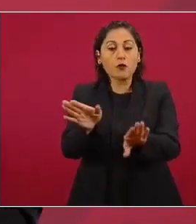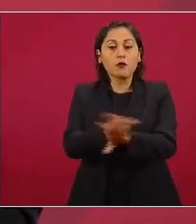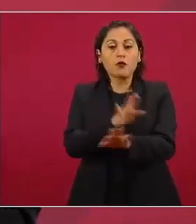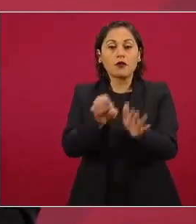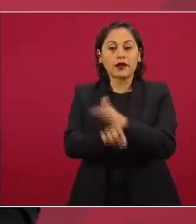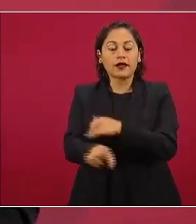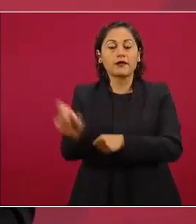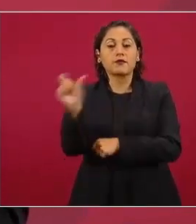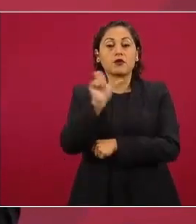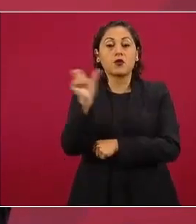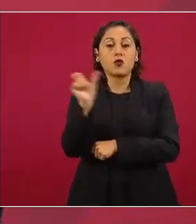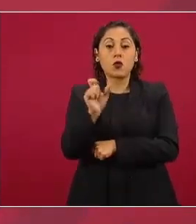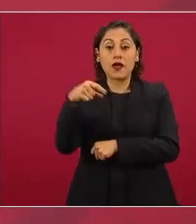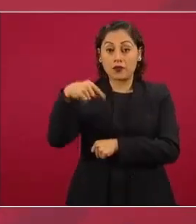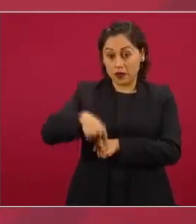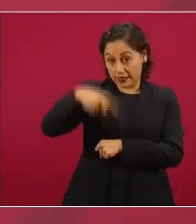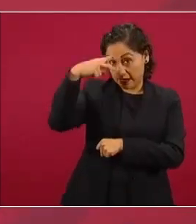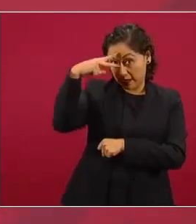aprehensión en México